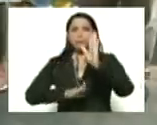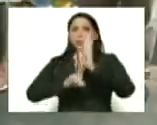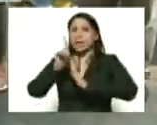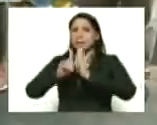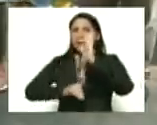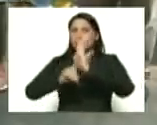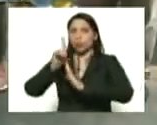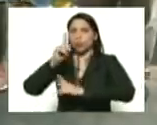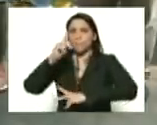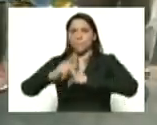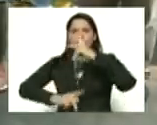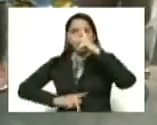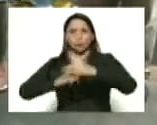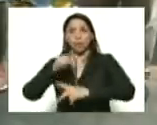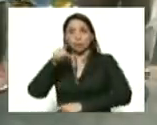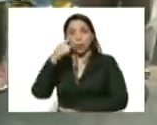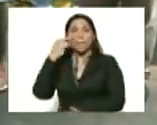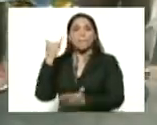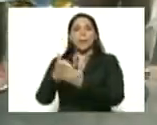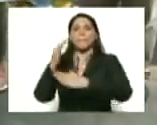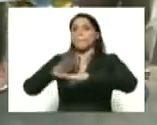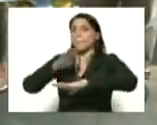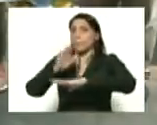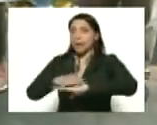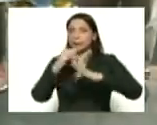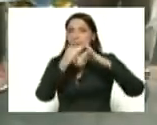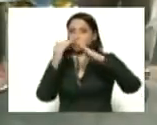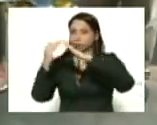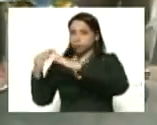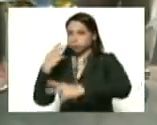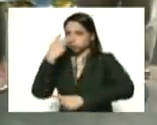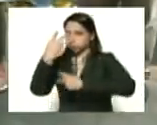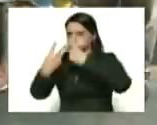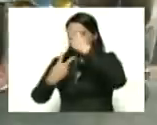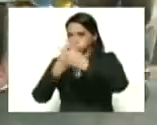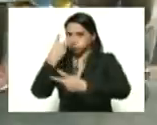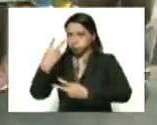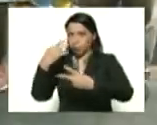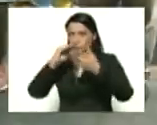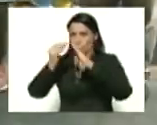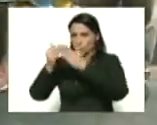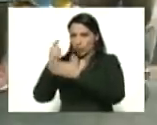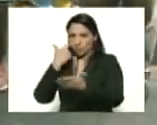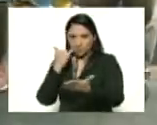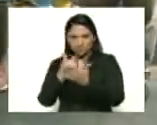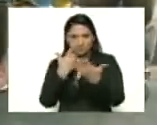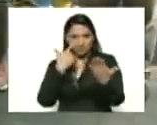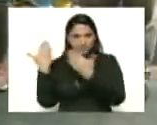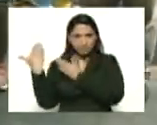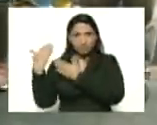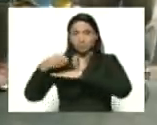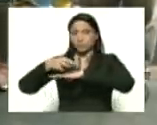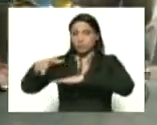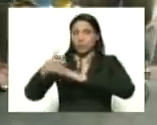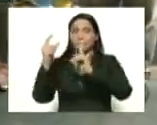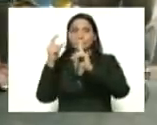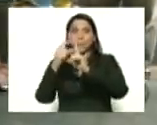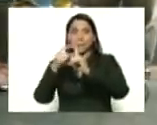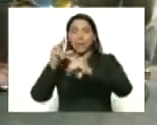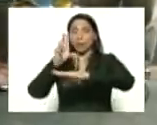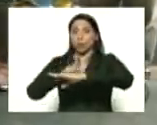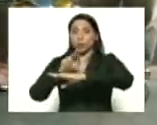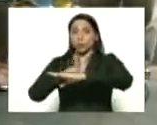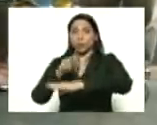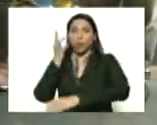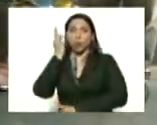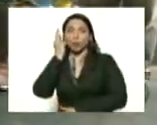el procedimiento que usted va a ver de lo que ocurre en el casa por casa de esta comunidad. Le vamos a dejar en la palabra a la doctora